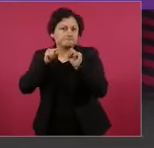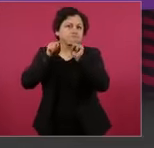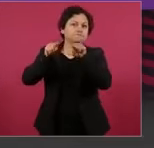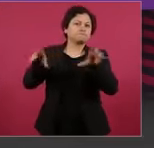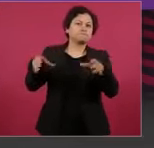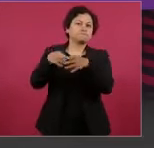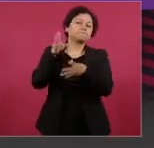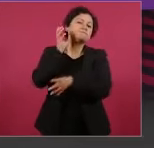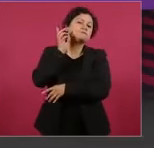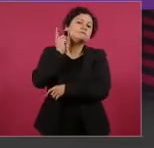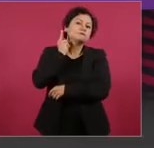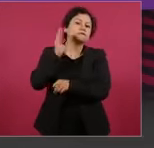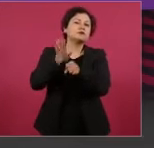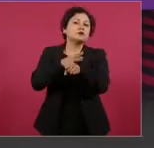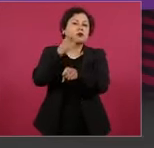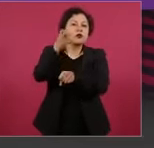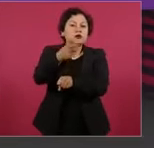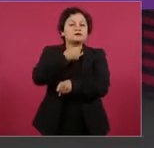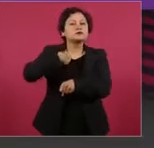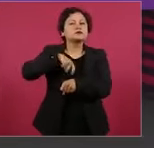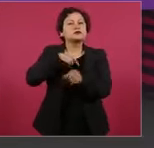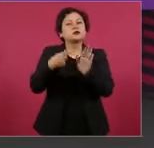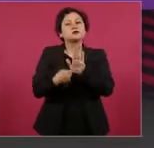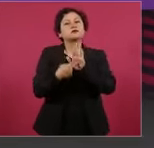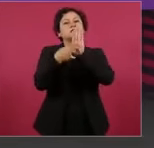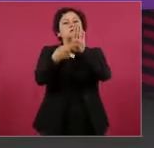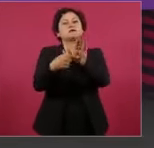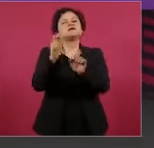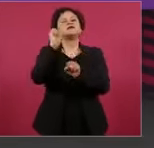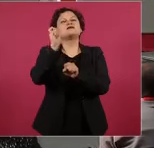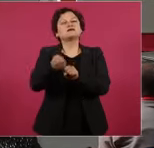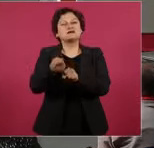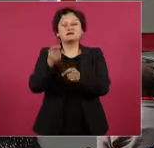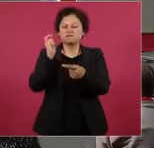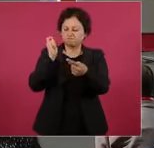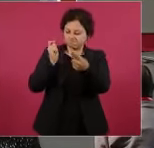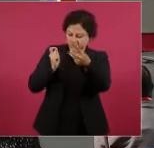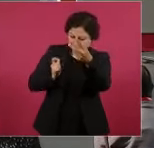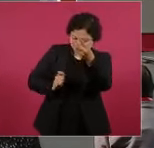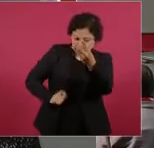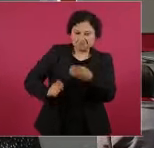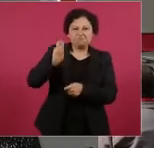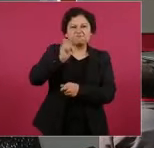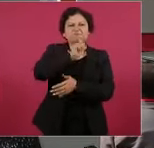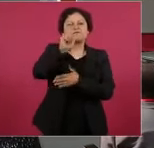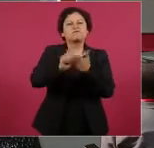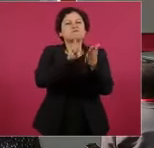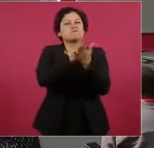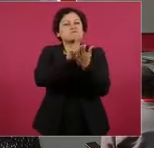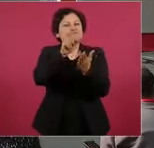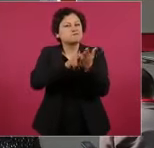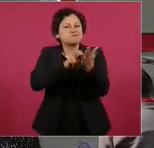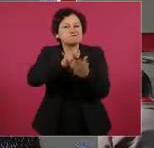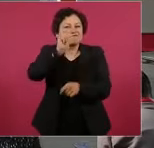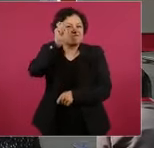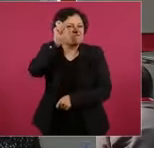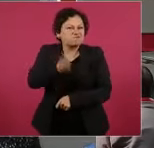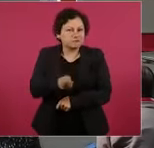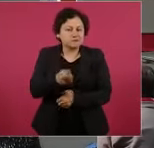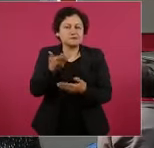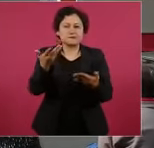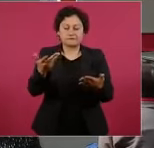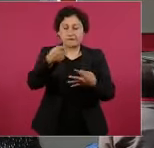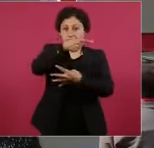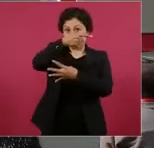recuento de qué significa esta reforma. Entonces, hay cuatro elementos